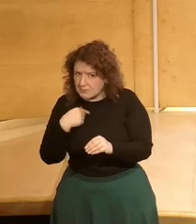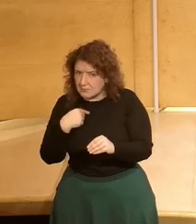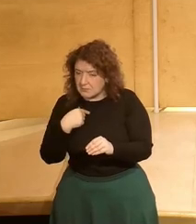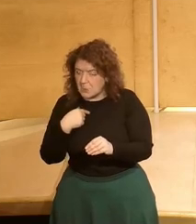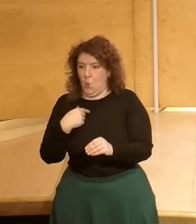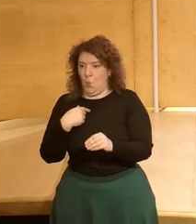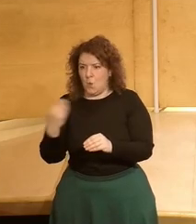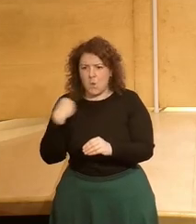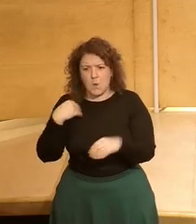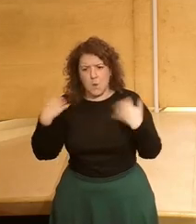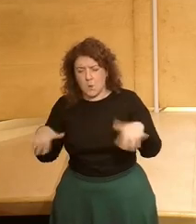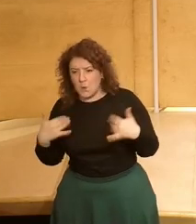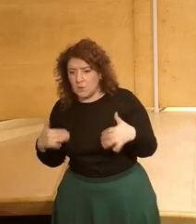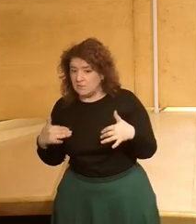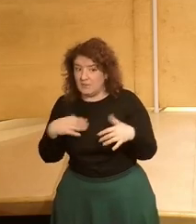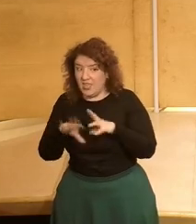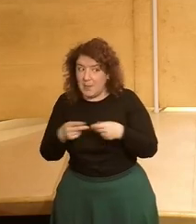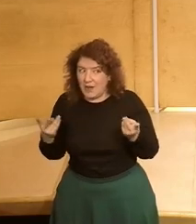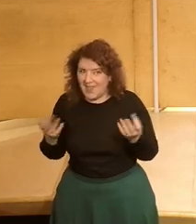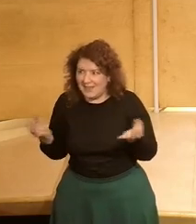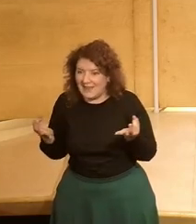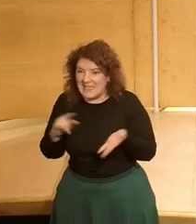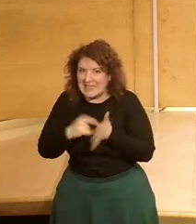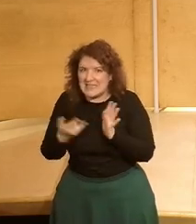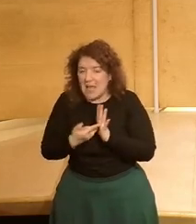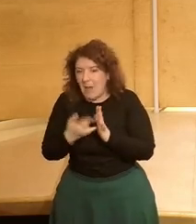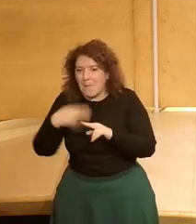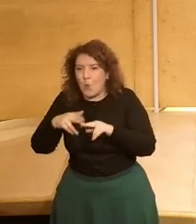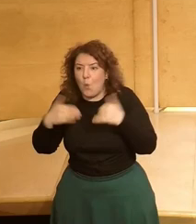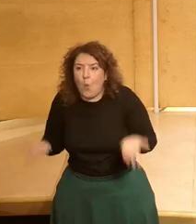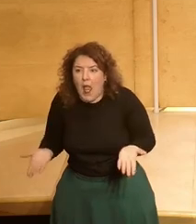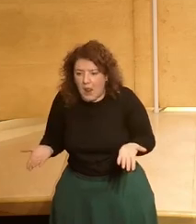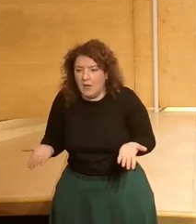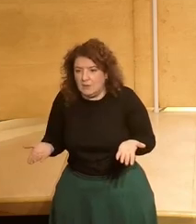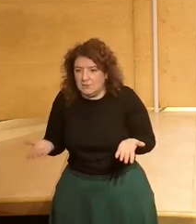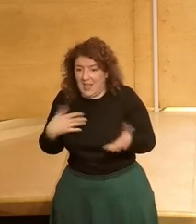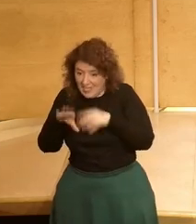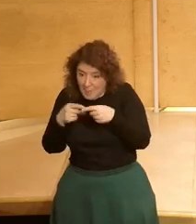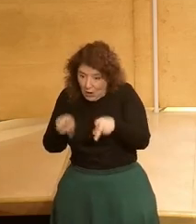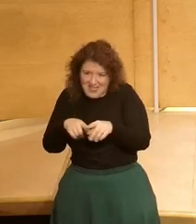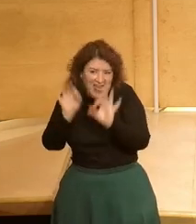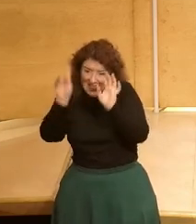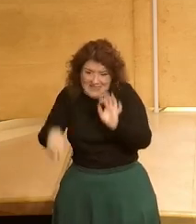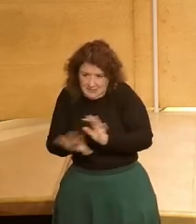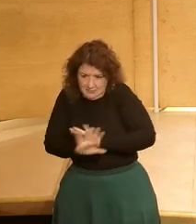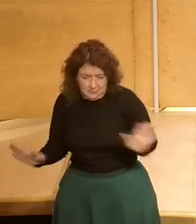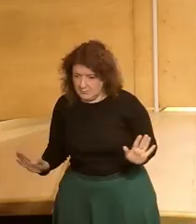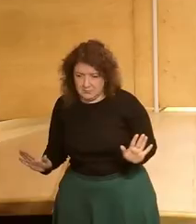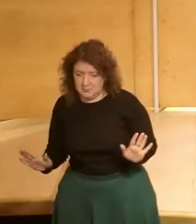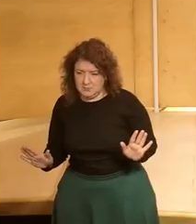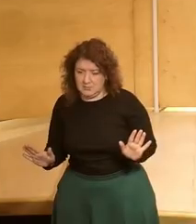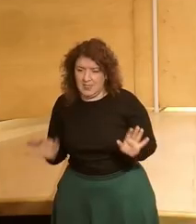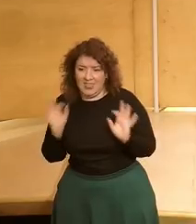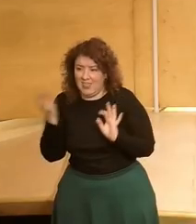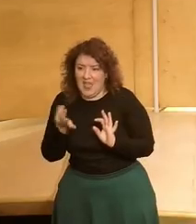pregunta pues me preocupó porque yo pensé bueno si no es democracia ¿qué sistema crees tú que deberíamos tener? o sea la democracia es el sistema y yo sí que veo que hay